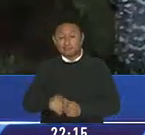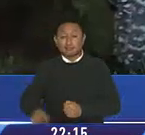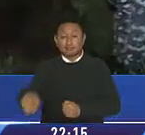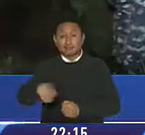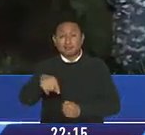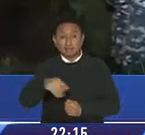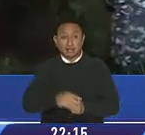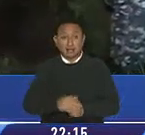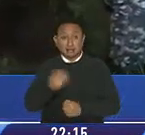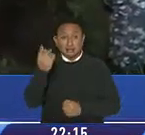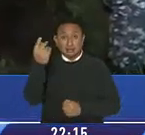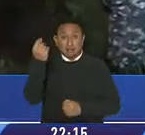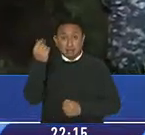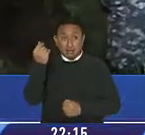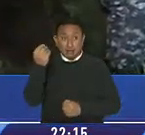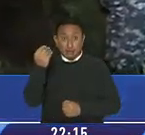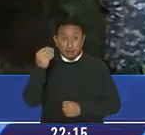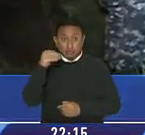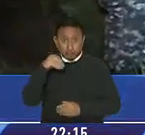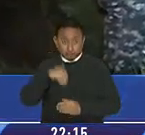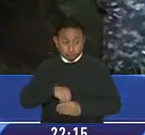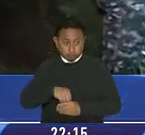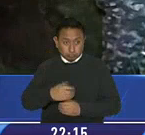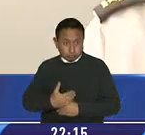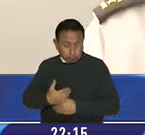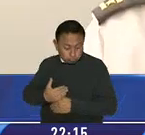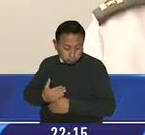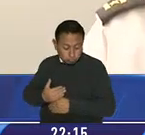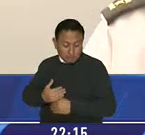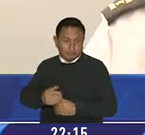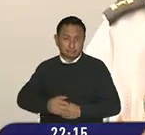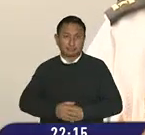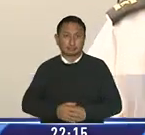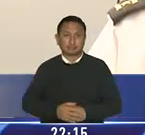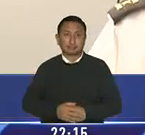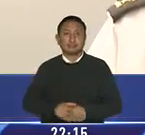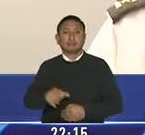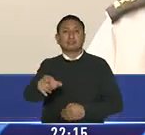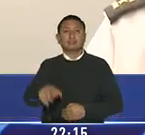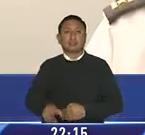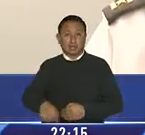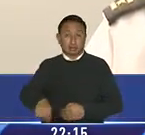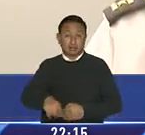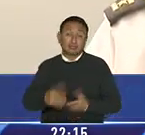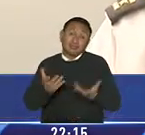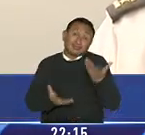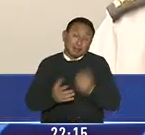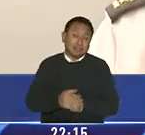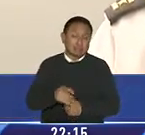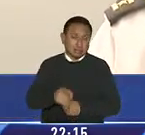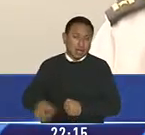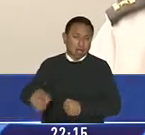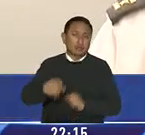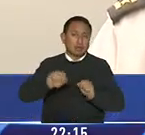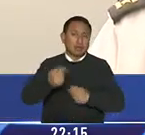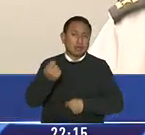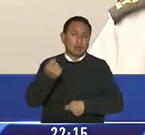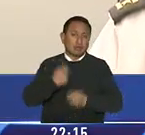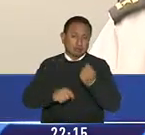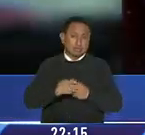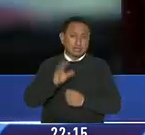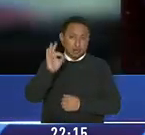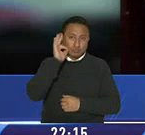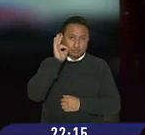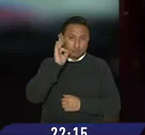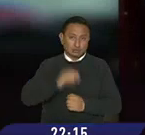habrían quedado con una mercadería que no les pertenecía. Los habitantes de calle que se han dedicado también presumiblemente al expendio y consumo de